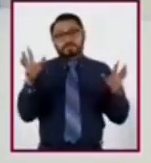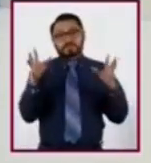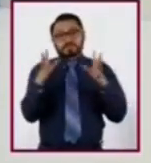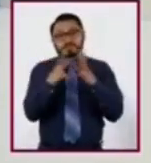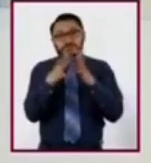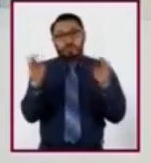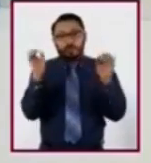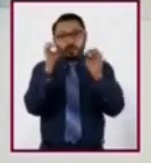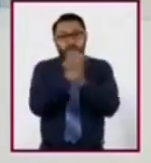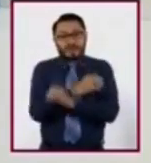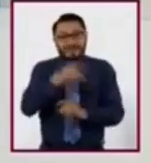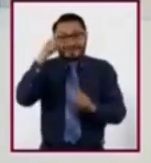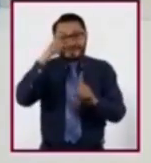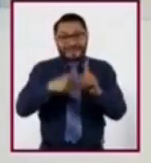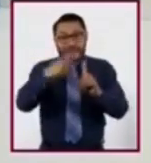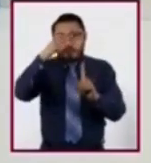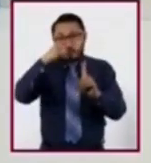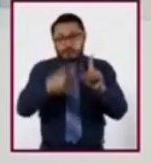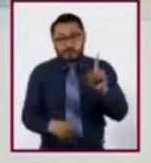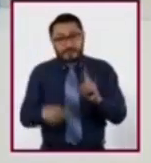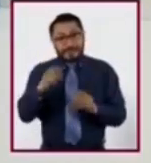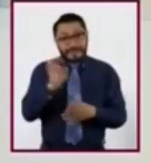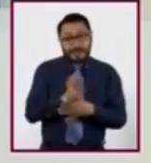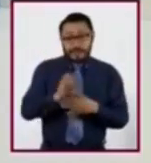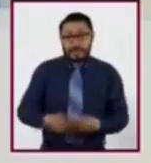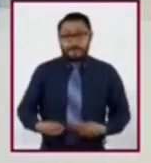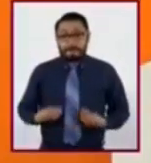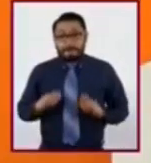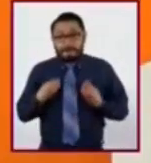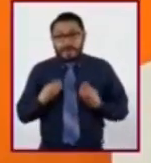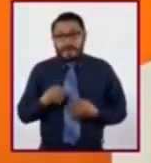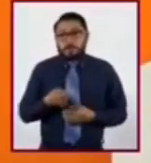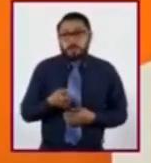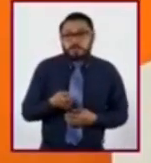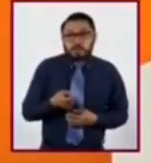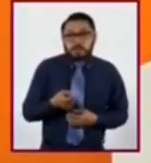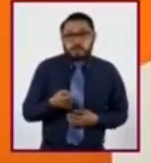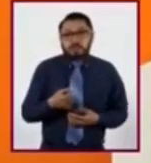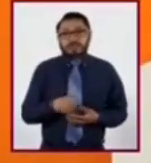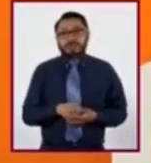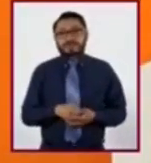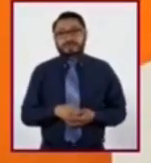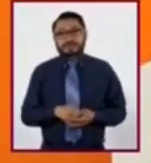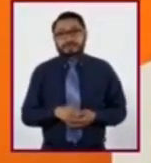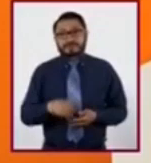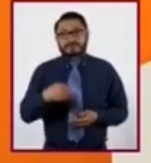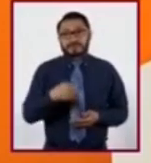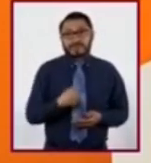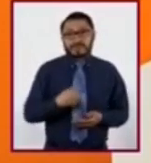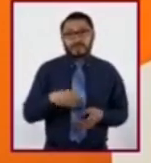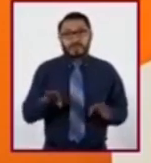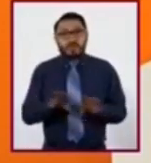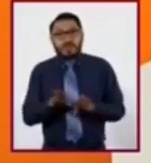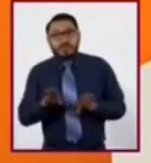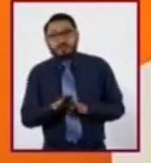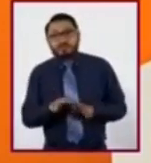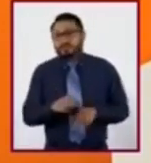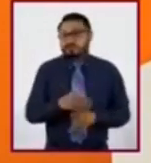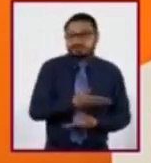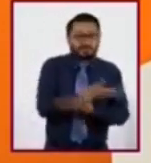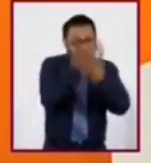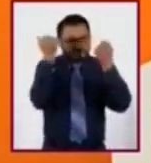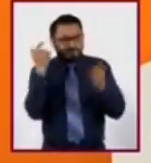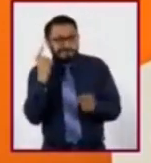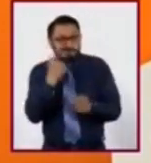muy baja, por lo que la presencia de vida es escasa. Yo como que no sé muy bien calcular las